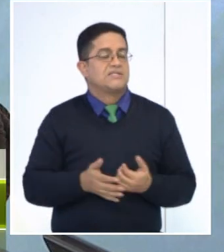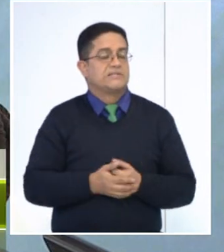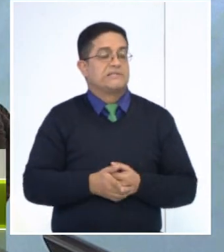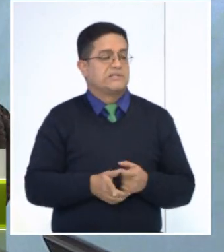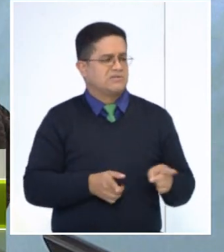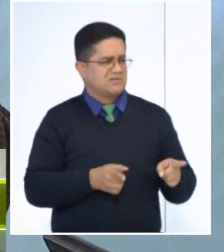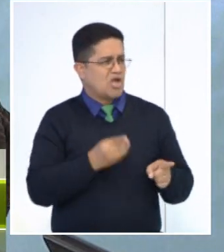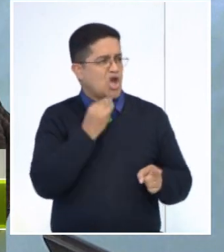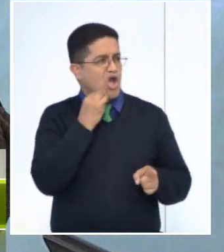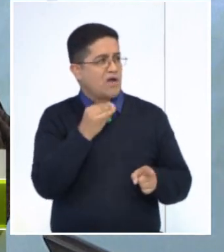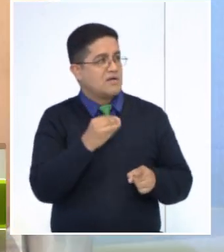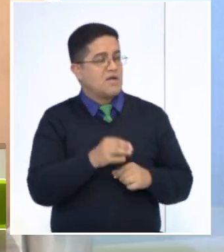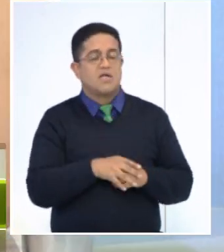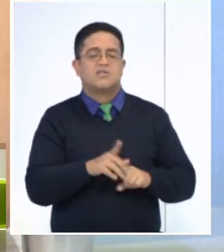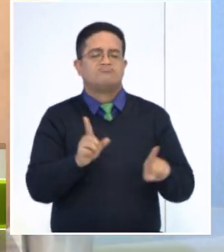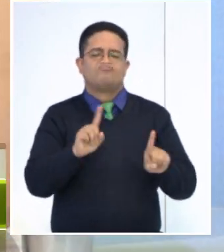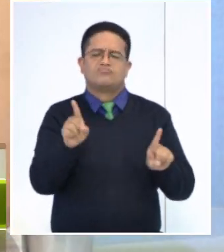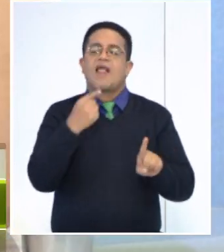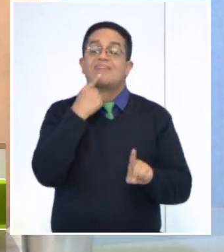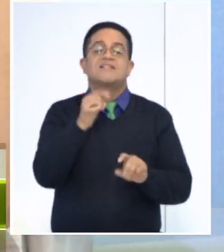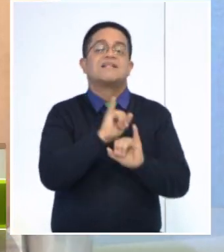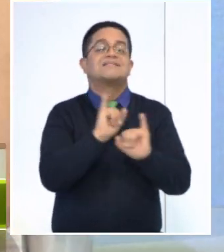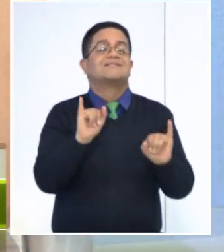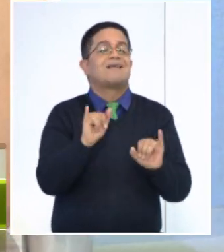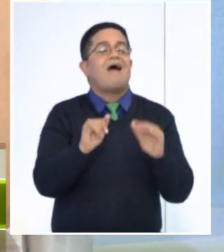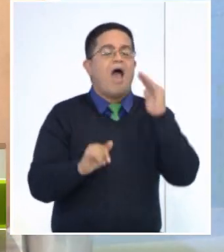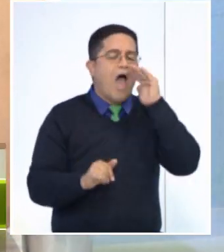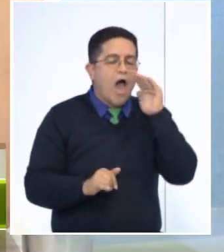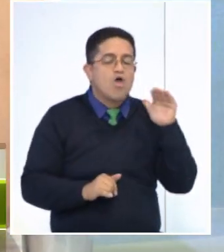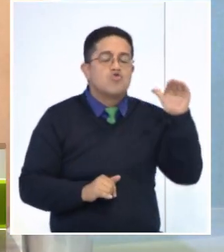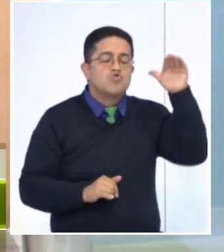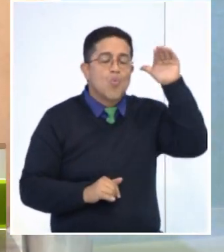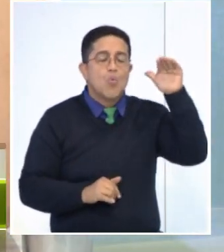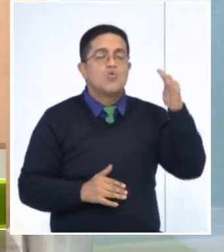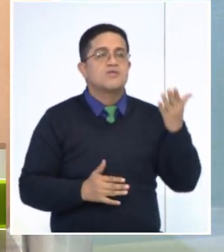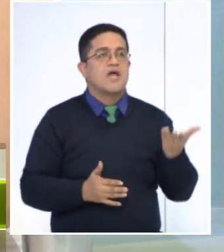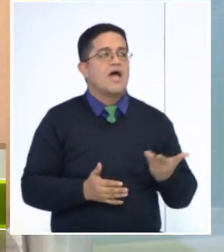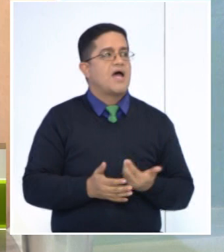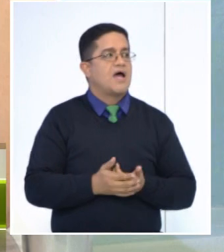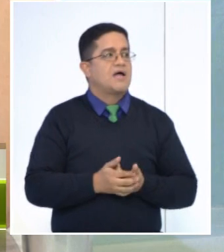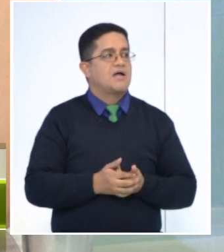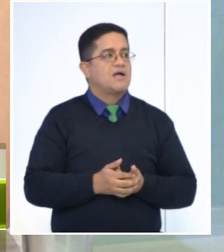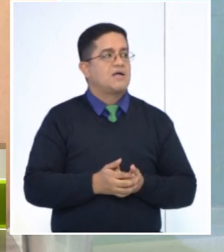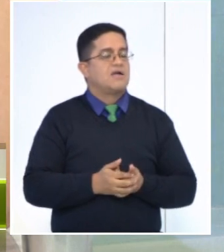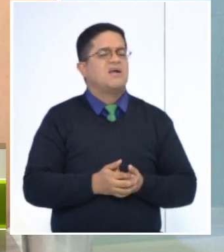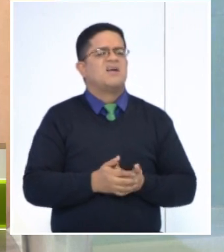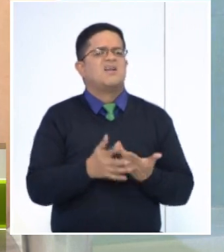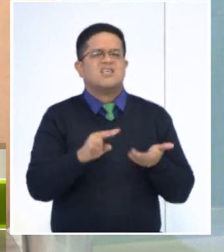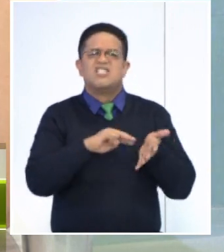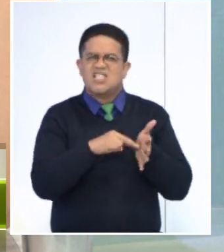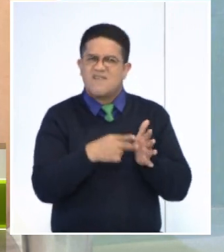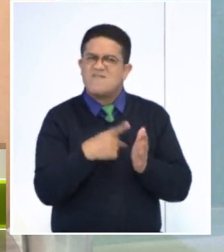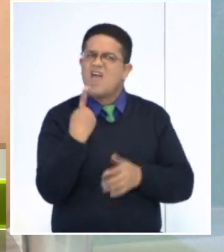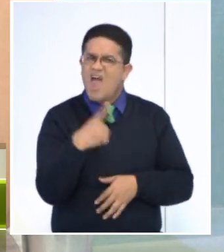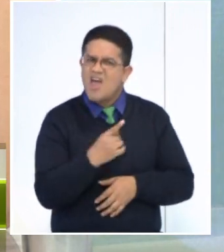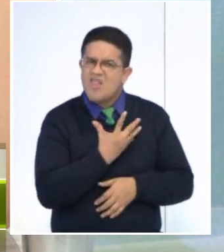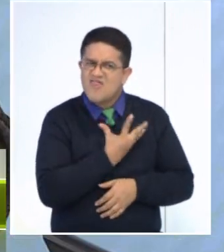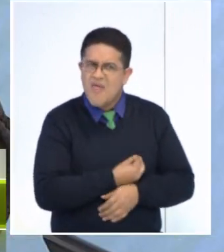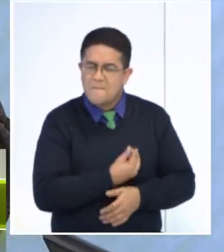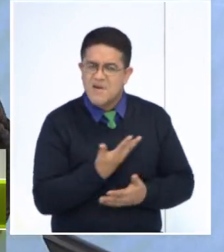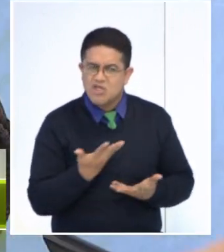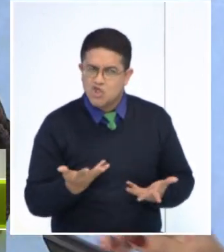Adolescente, me dijo. No, ya está adulta, ya es mamá y todo. Lo que hace es dormir todo el día. Podría tener un cuadro de depresión. Pudiera ser